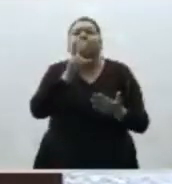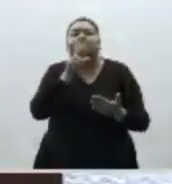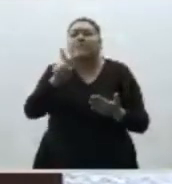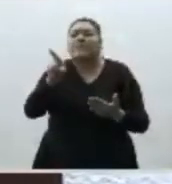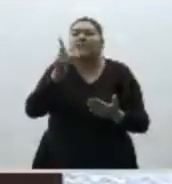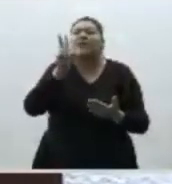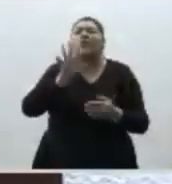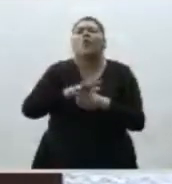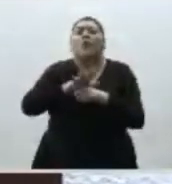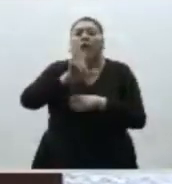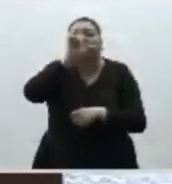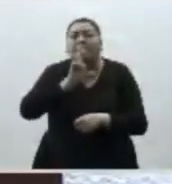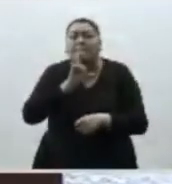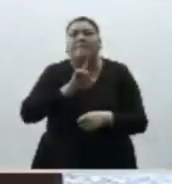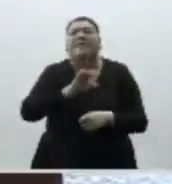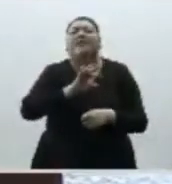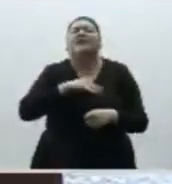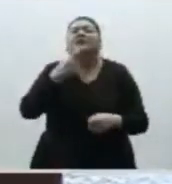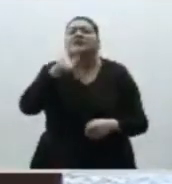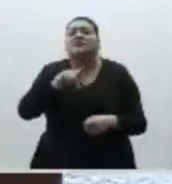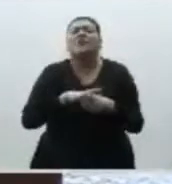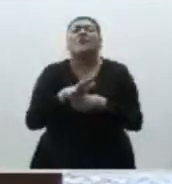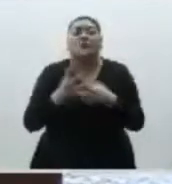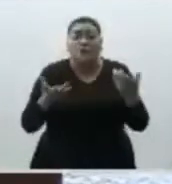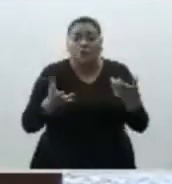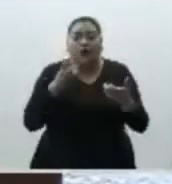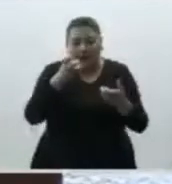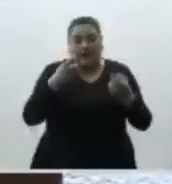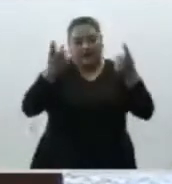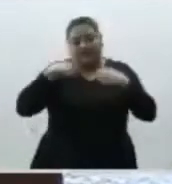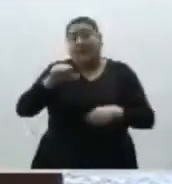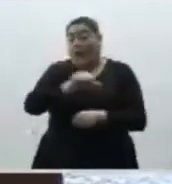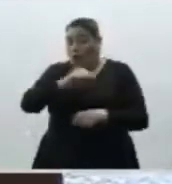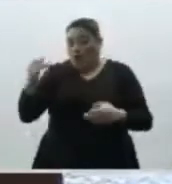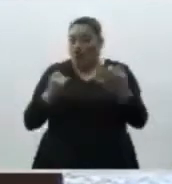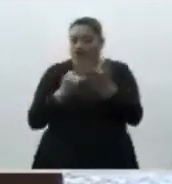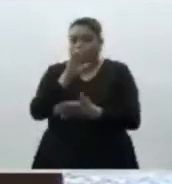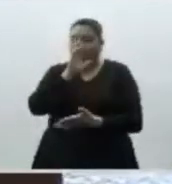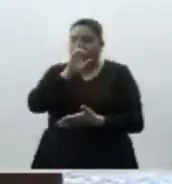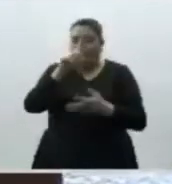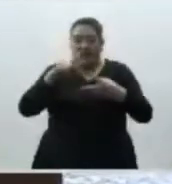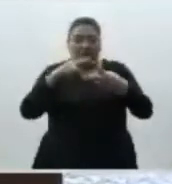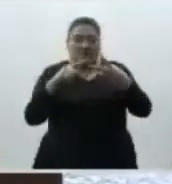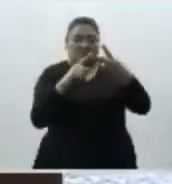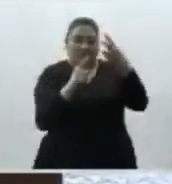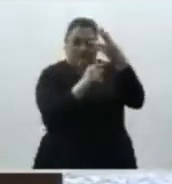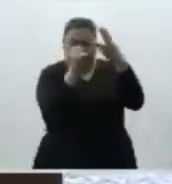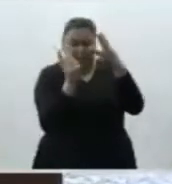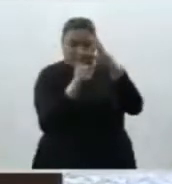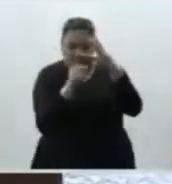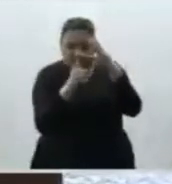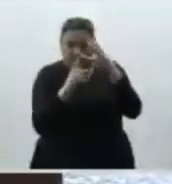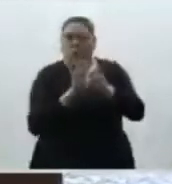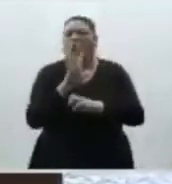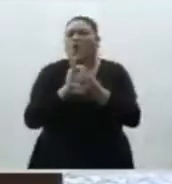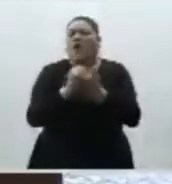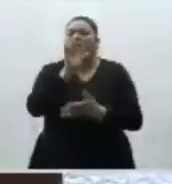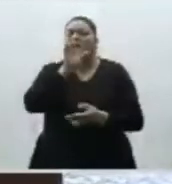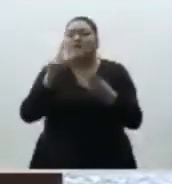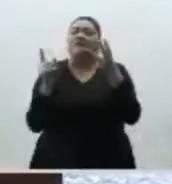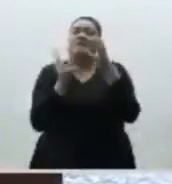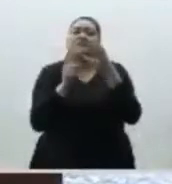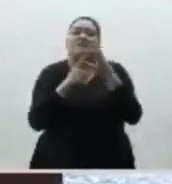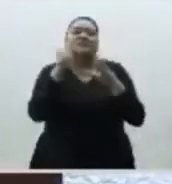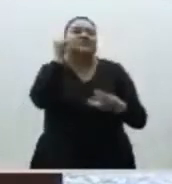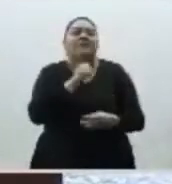o falsedad de la información. Otra línea que ha trabajado mucho la Sala Superior del Tribunal Electoral ha sido la de